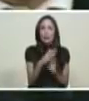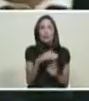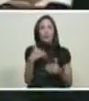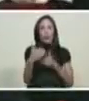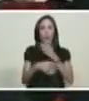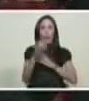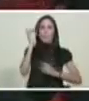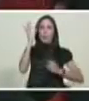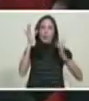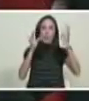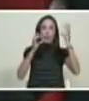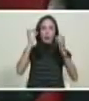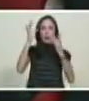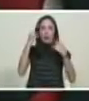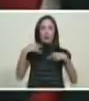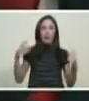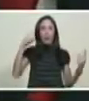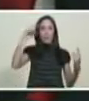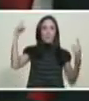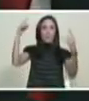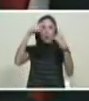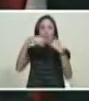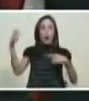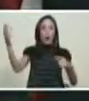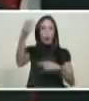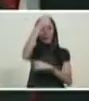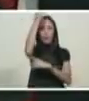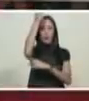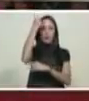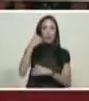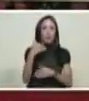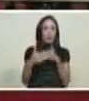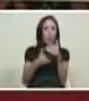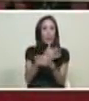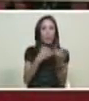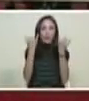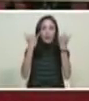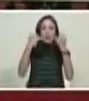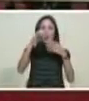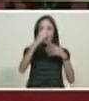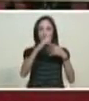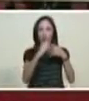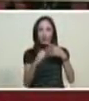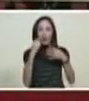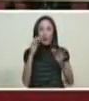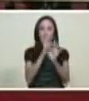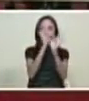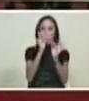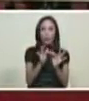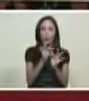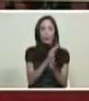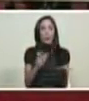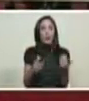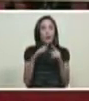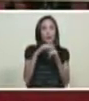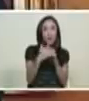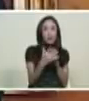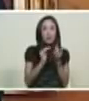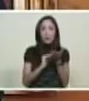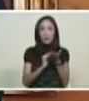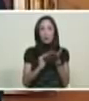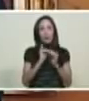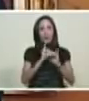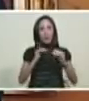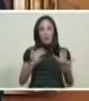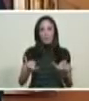los descubrimientos y las grandes estrategias quien supera la crisis se